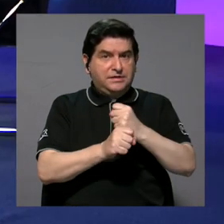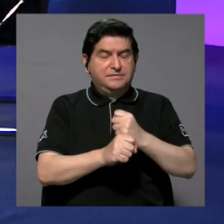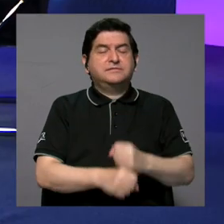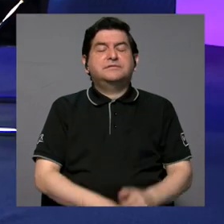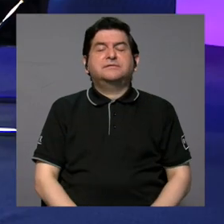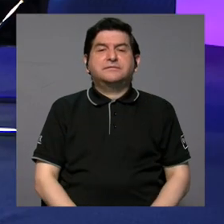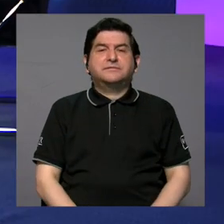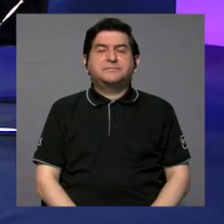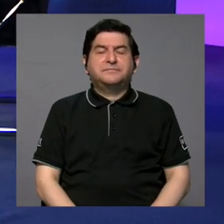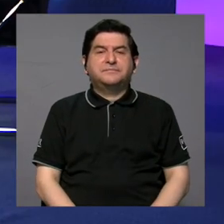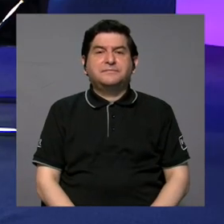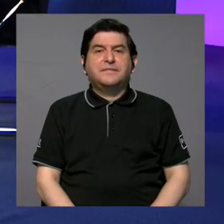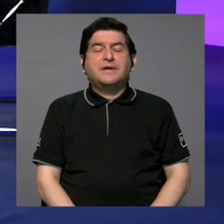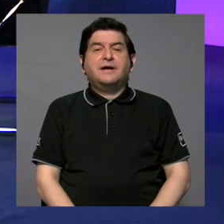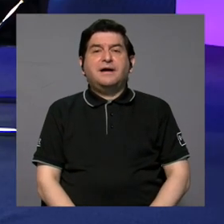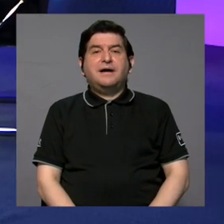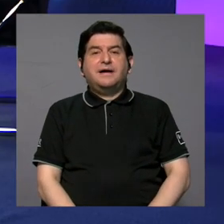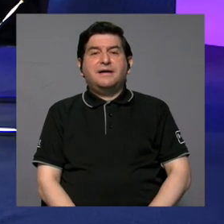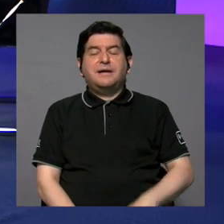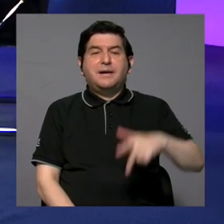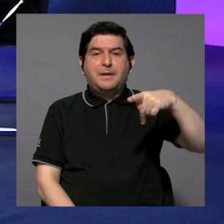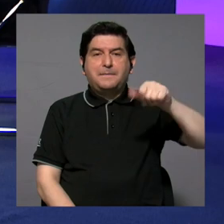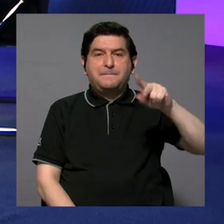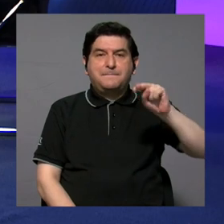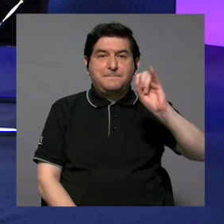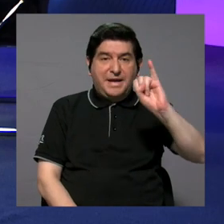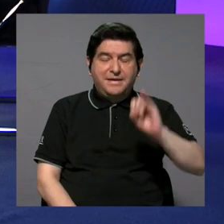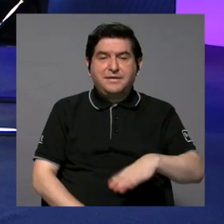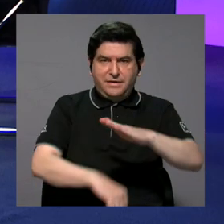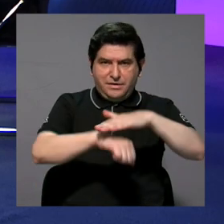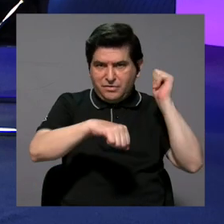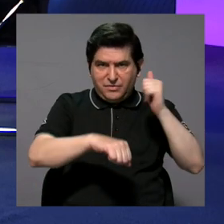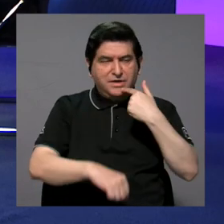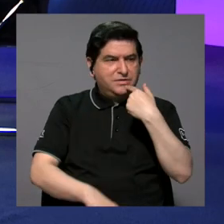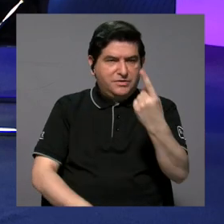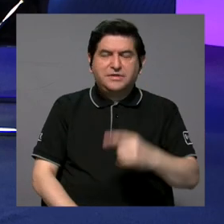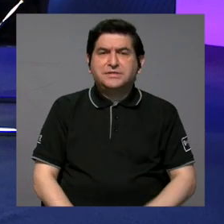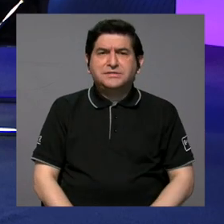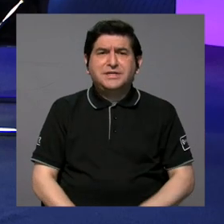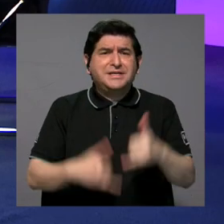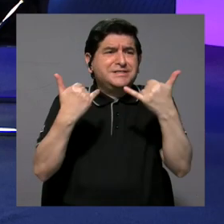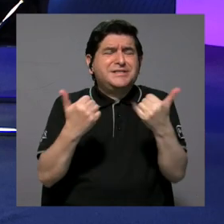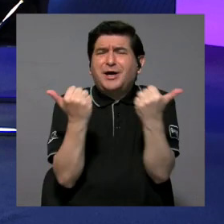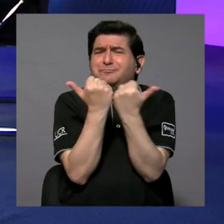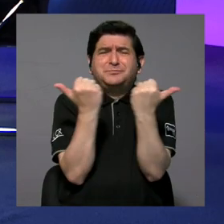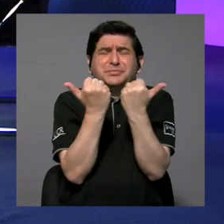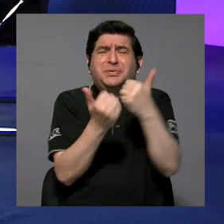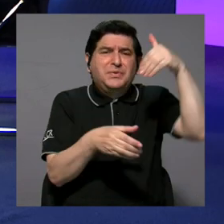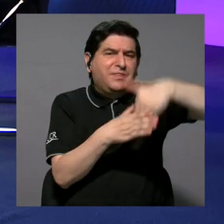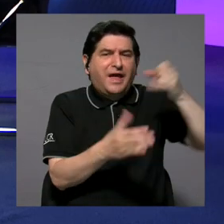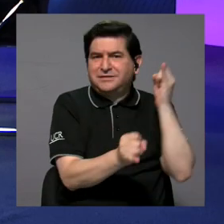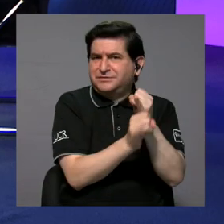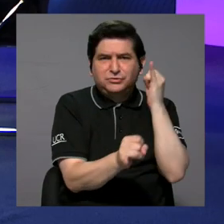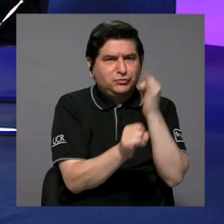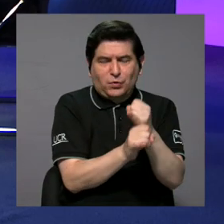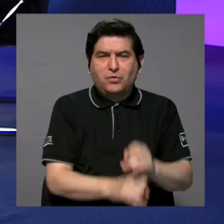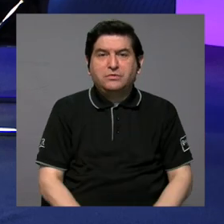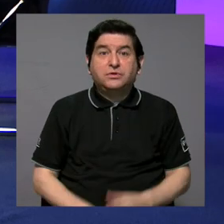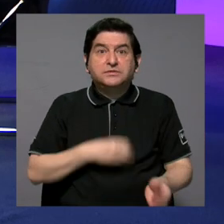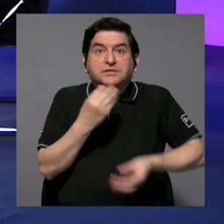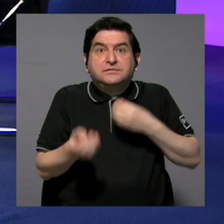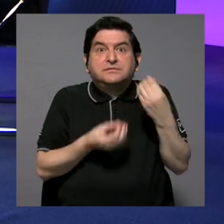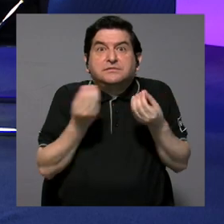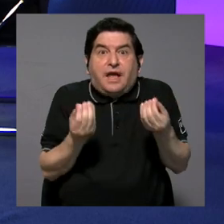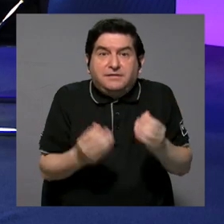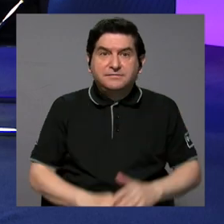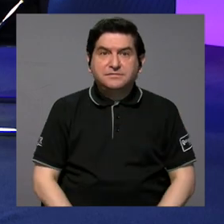patronato decía, había hecho una convocatoria que no le cabían los niños y niñas que estaban institucionalizados, ¿verdad? Entonces, ¿qué vamos a hacer? Vamos a